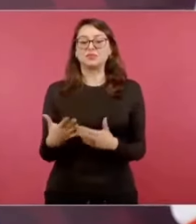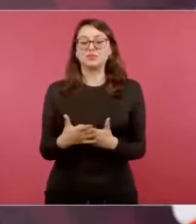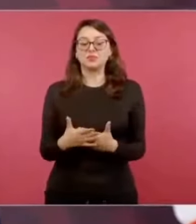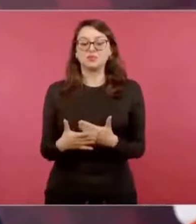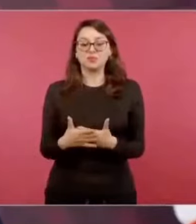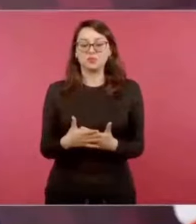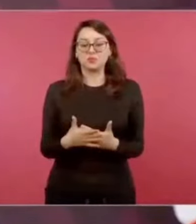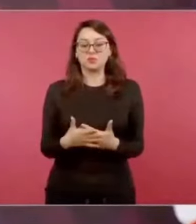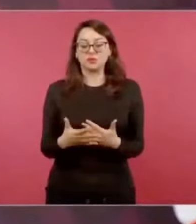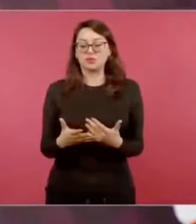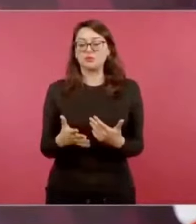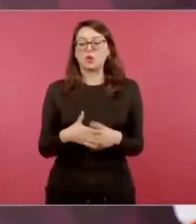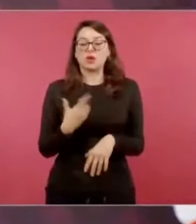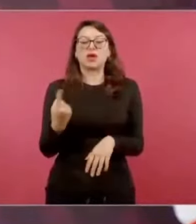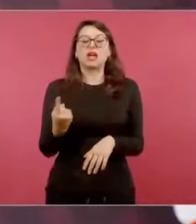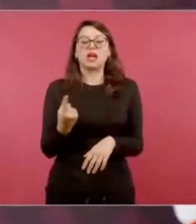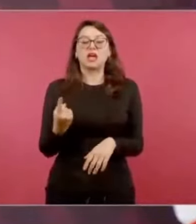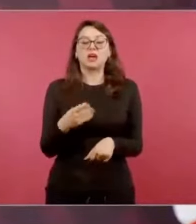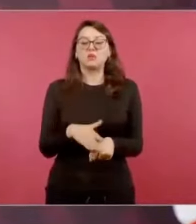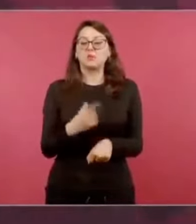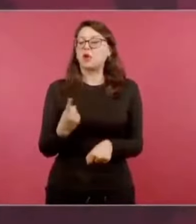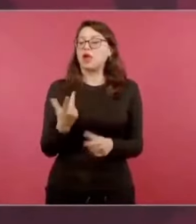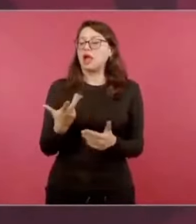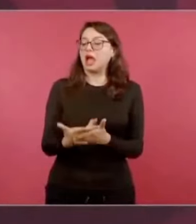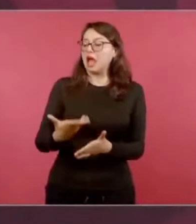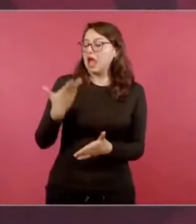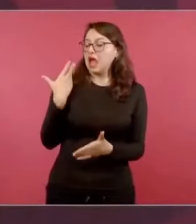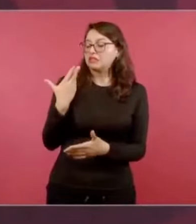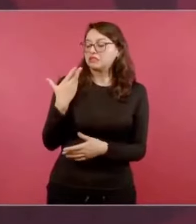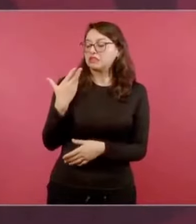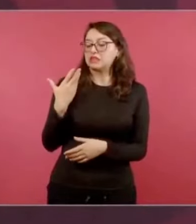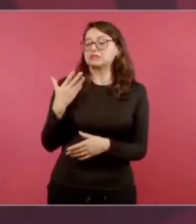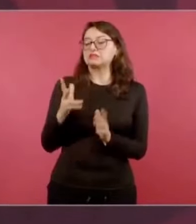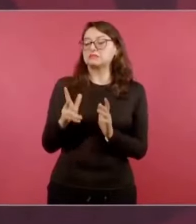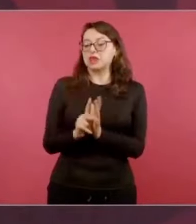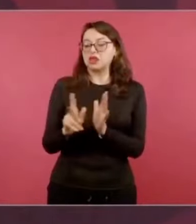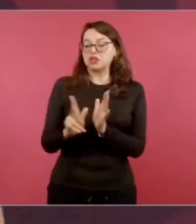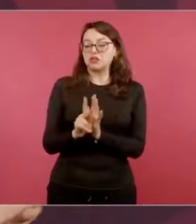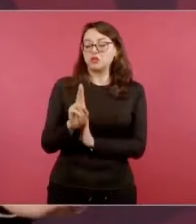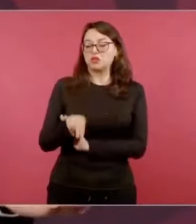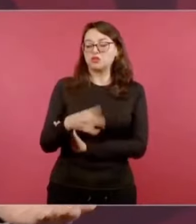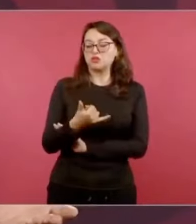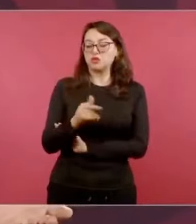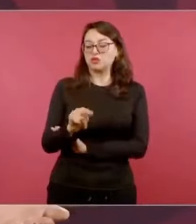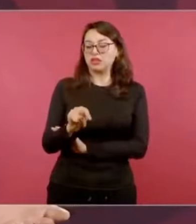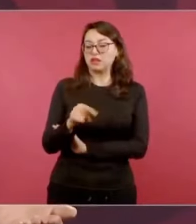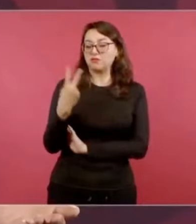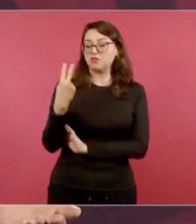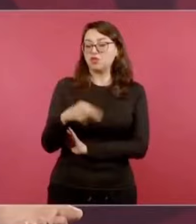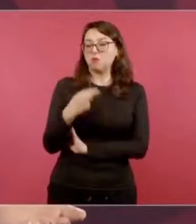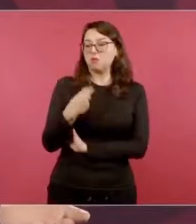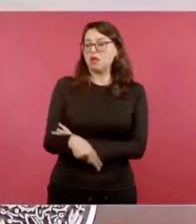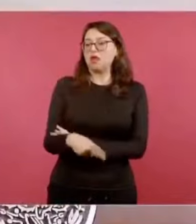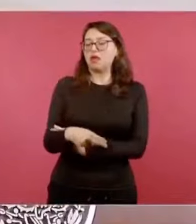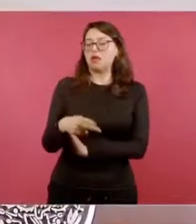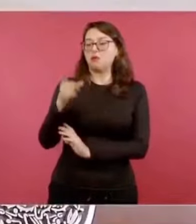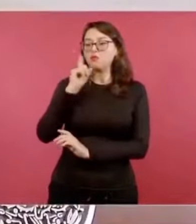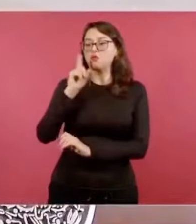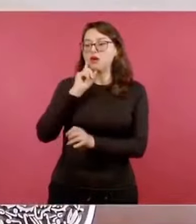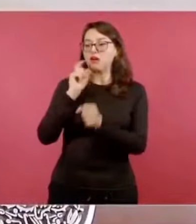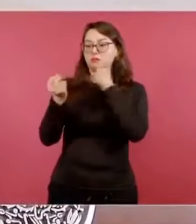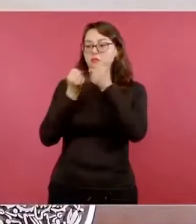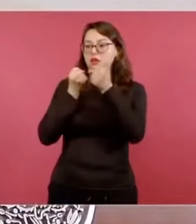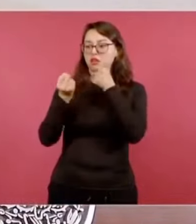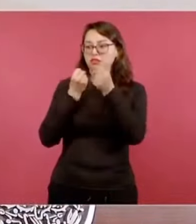del New York Times en México, que han